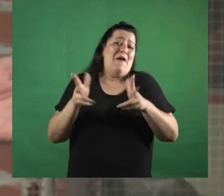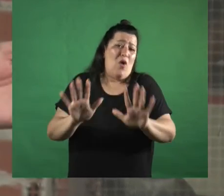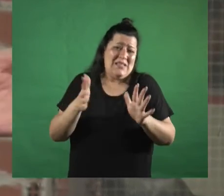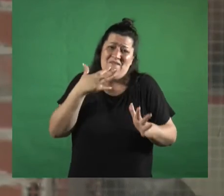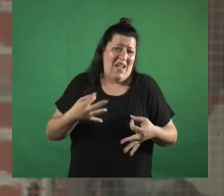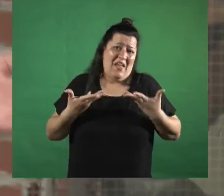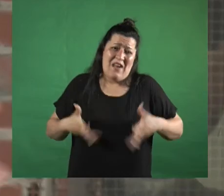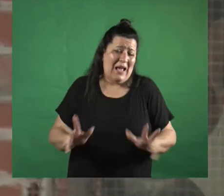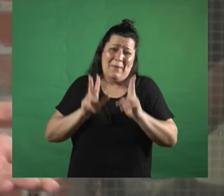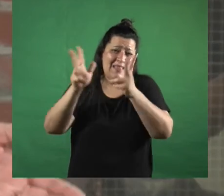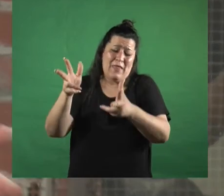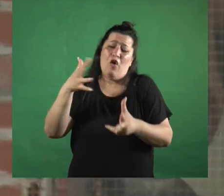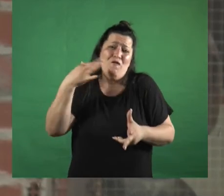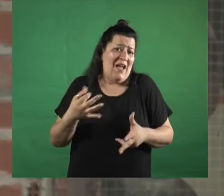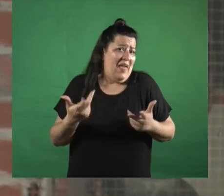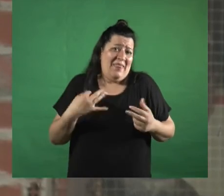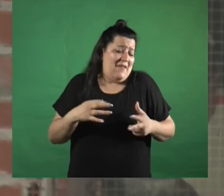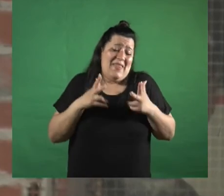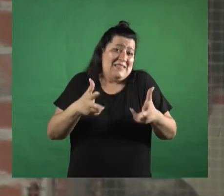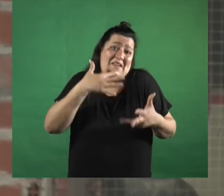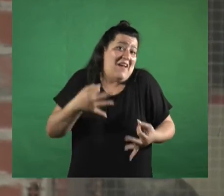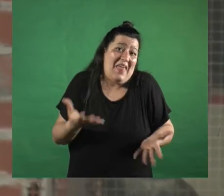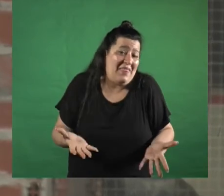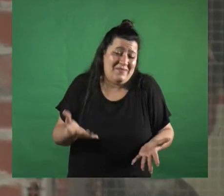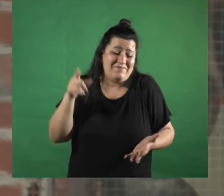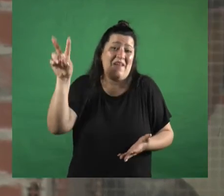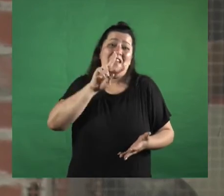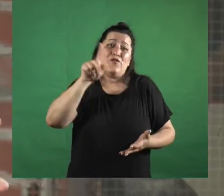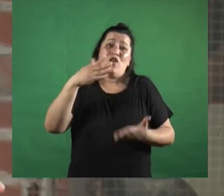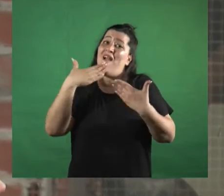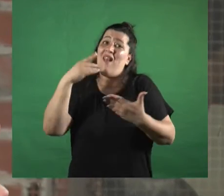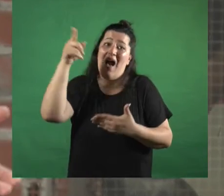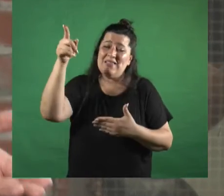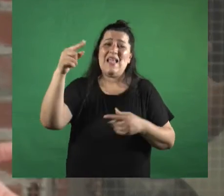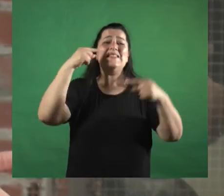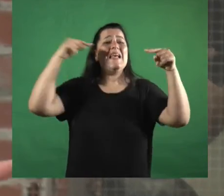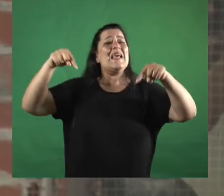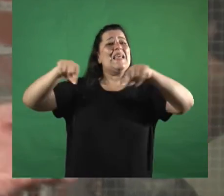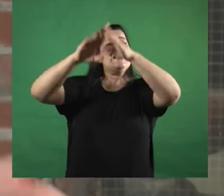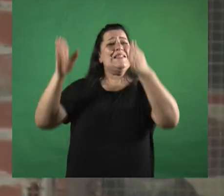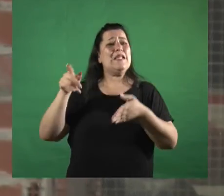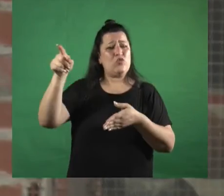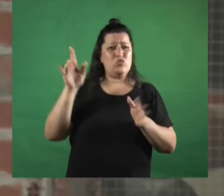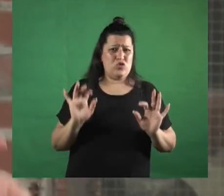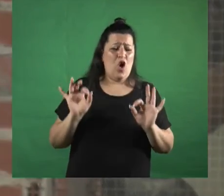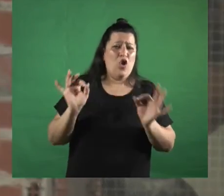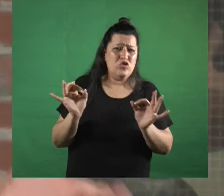hay que decirlo porque es la verdad o sea si bien la intención entiendo nuestra y compartida es que esto que